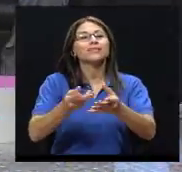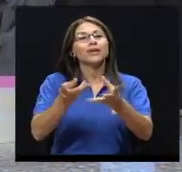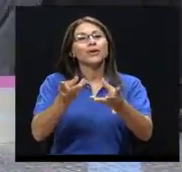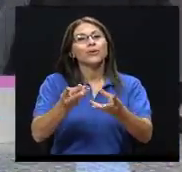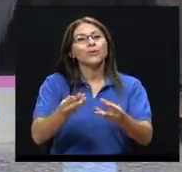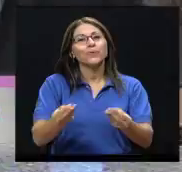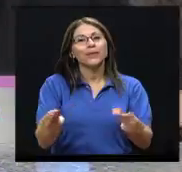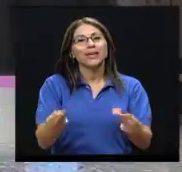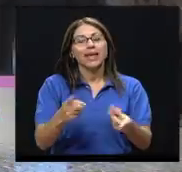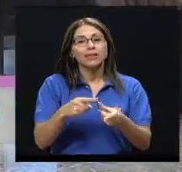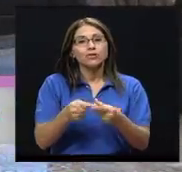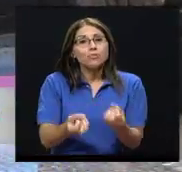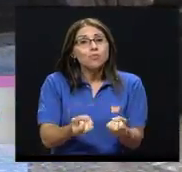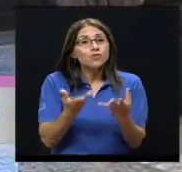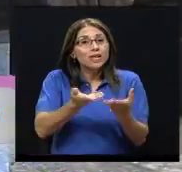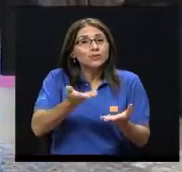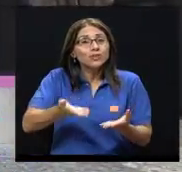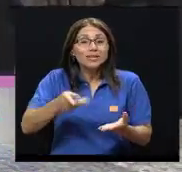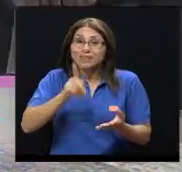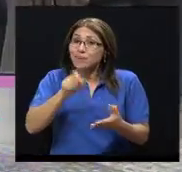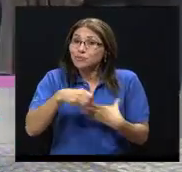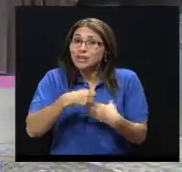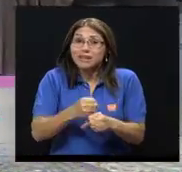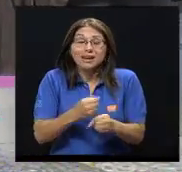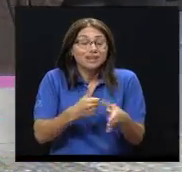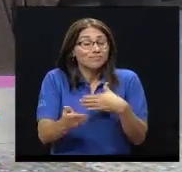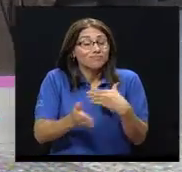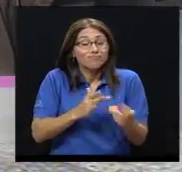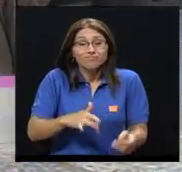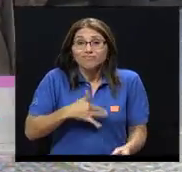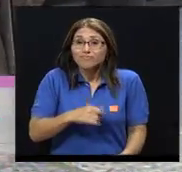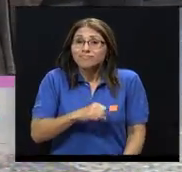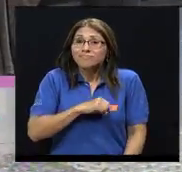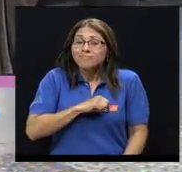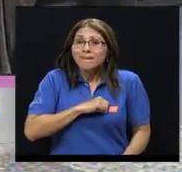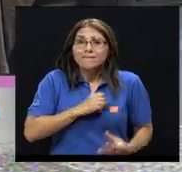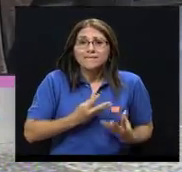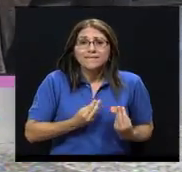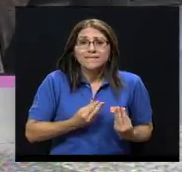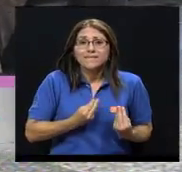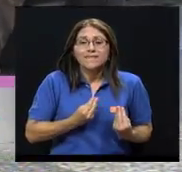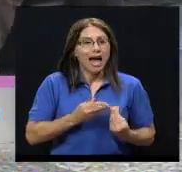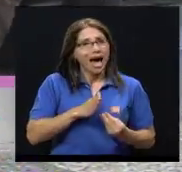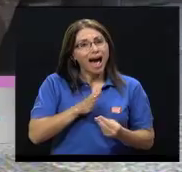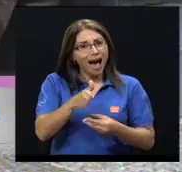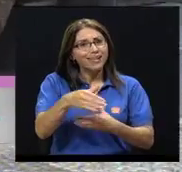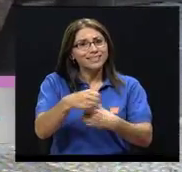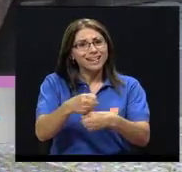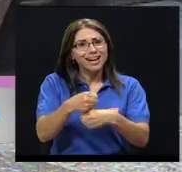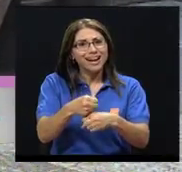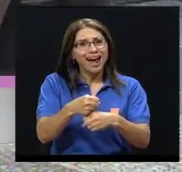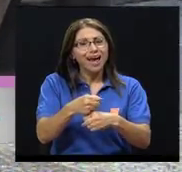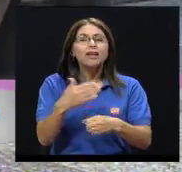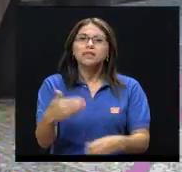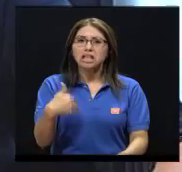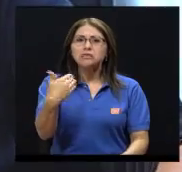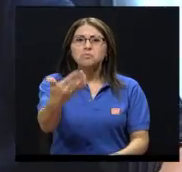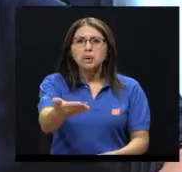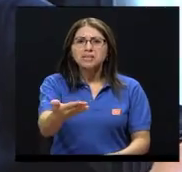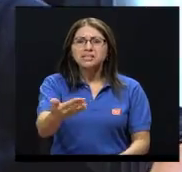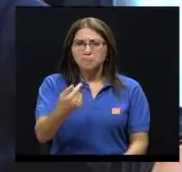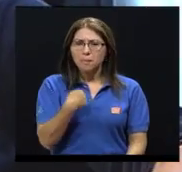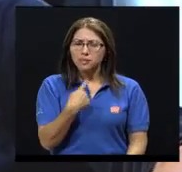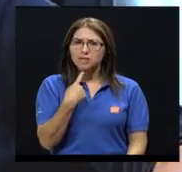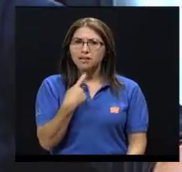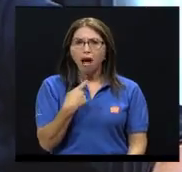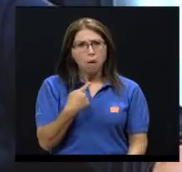Entonces, muchas cosas las tenemos que hacer con el susto que nos dan y aún así ir y hacerlas. Y entonces, a posteriori vamos a decir, ¡ay,